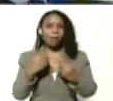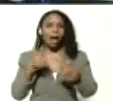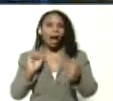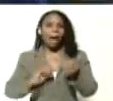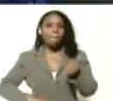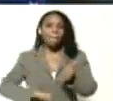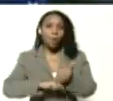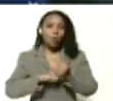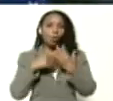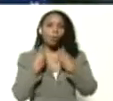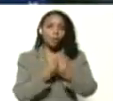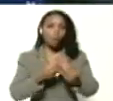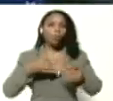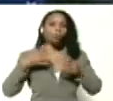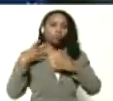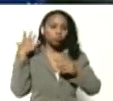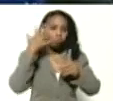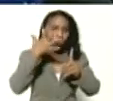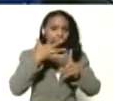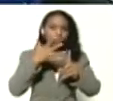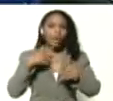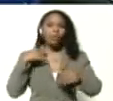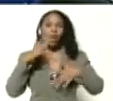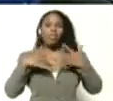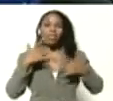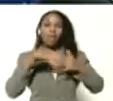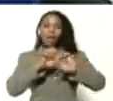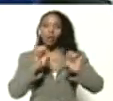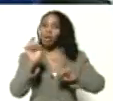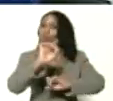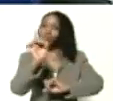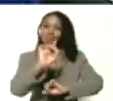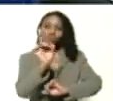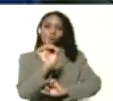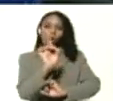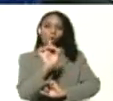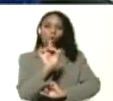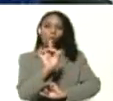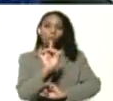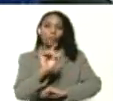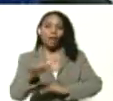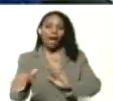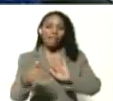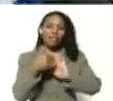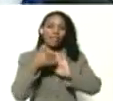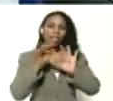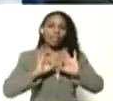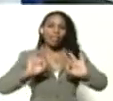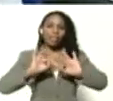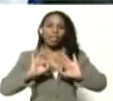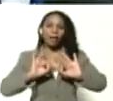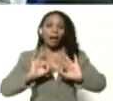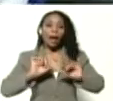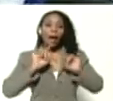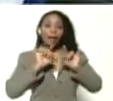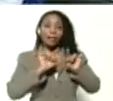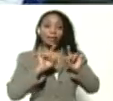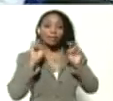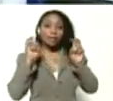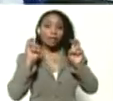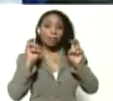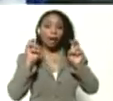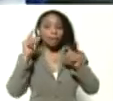acompañarlo para asesorarlo y que su actividad educativa no sea afectada por nada en este caso hasta